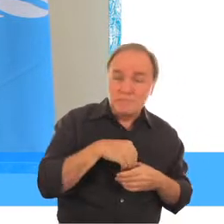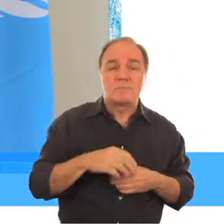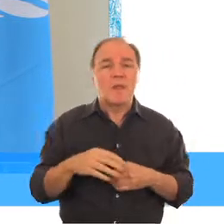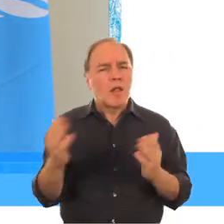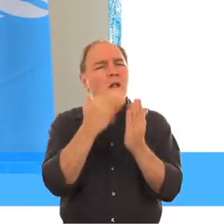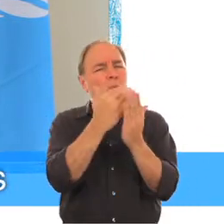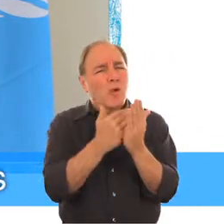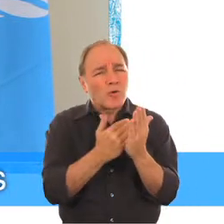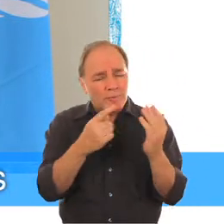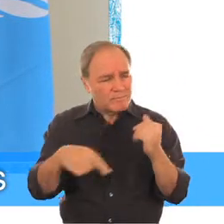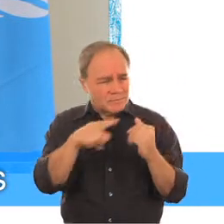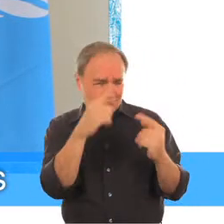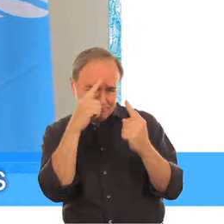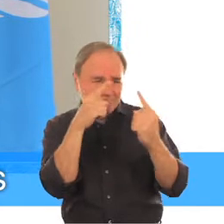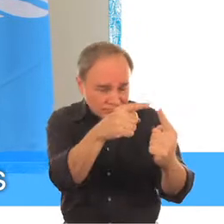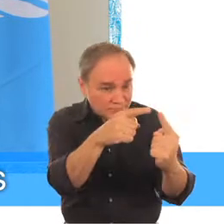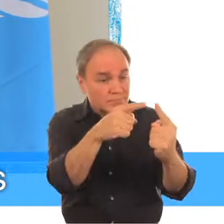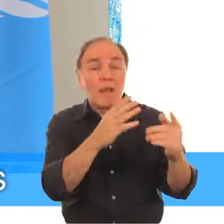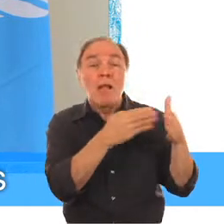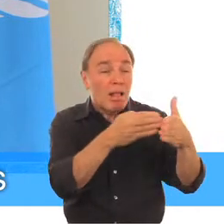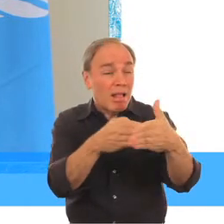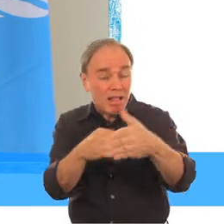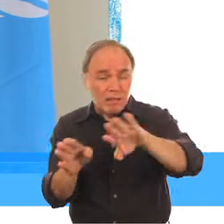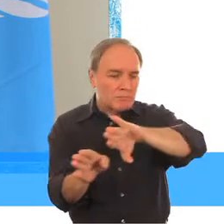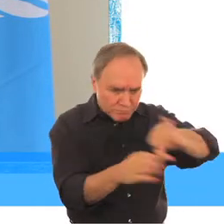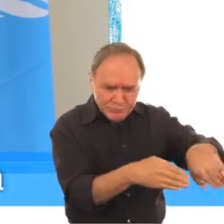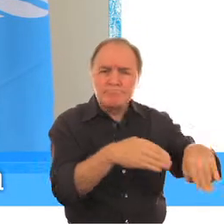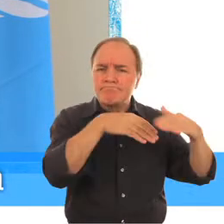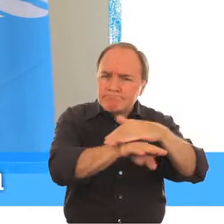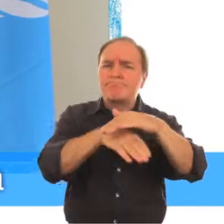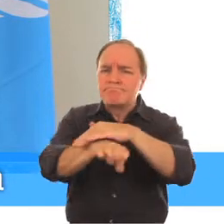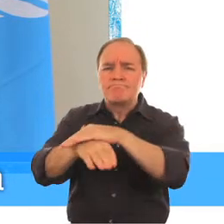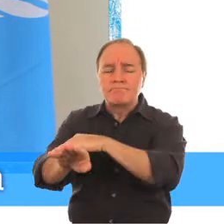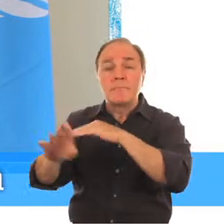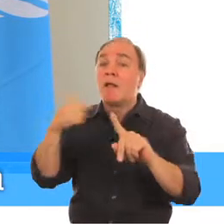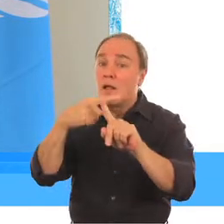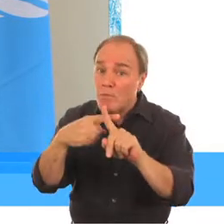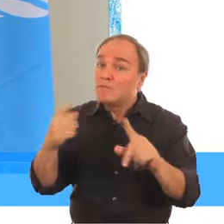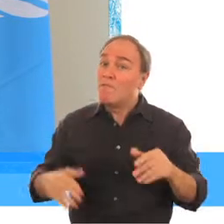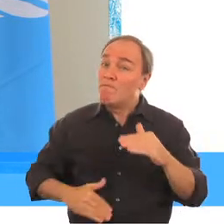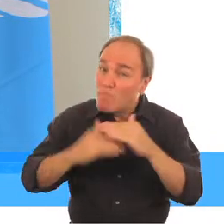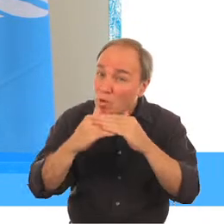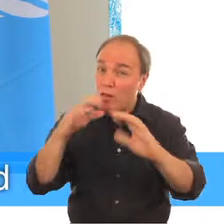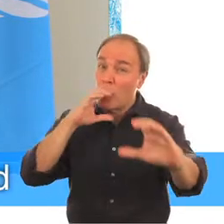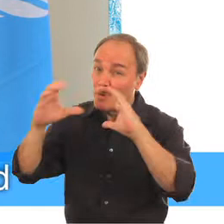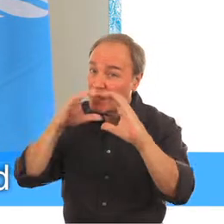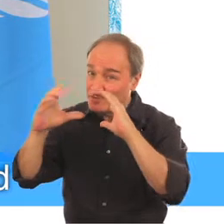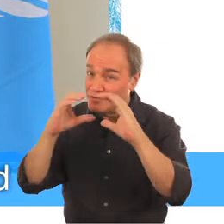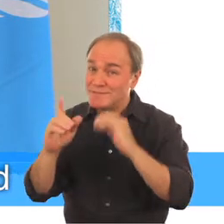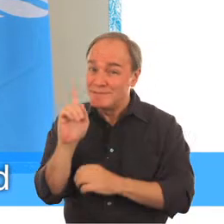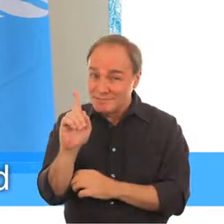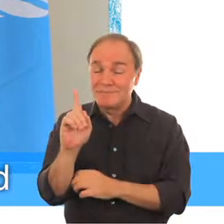accesibilidad al ambiente físico, a la información y a la comunicación es crítica No podemos seguir construyendo barreras a la inclusión Por último,